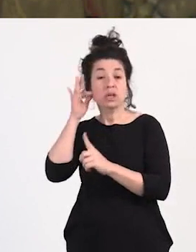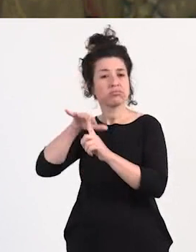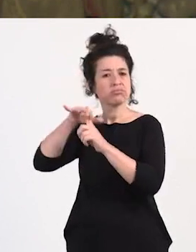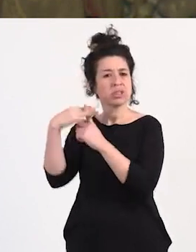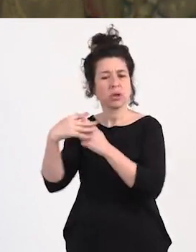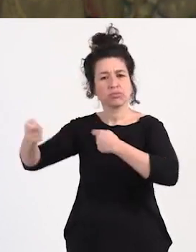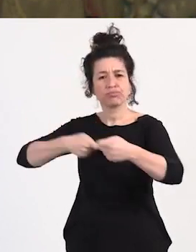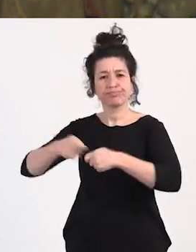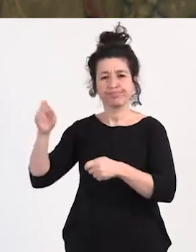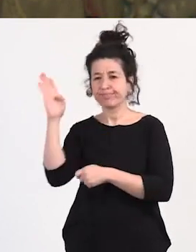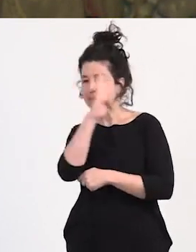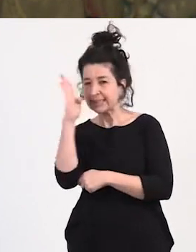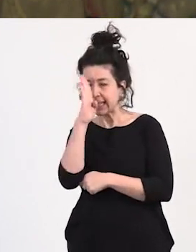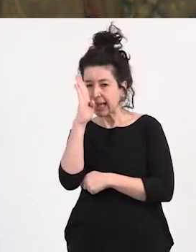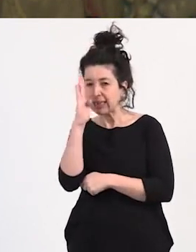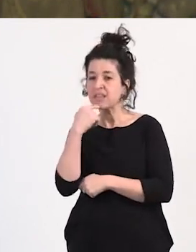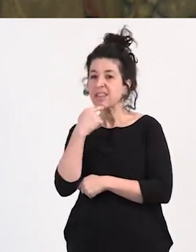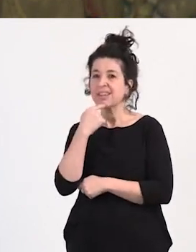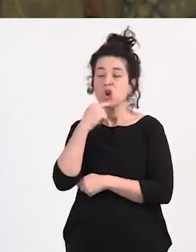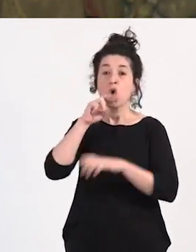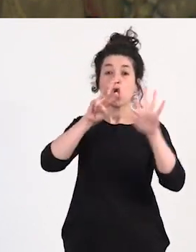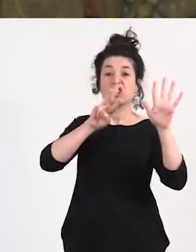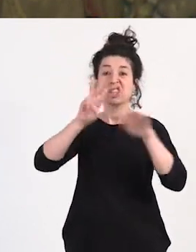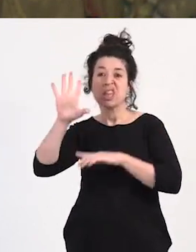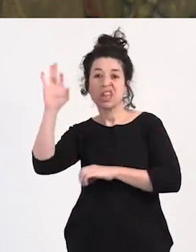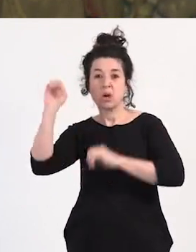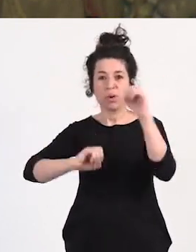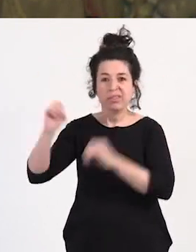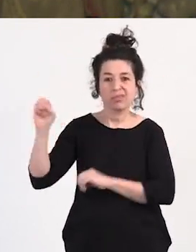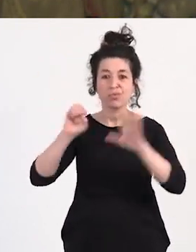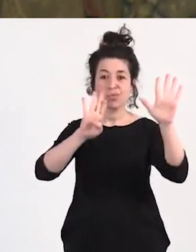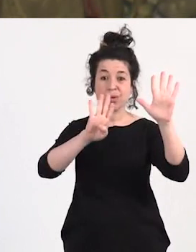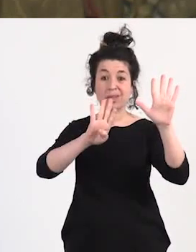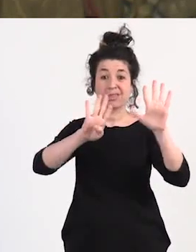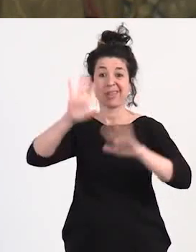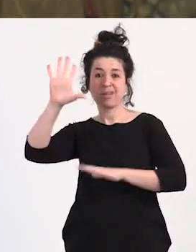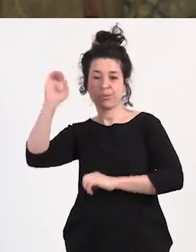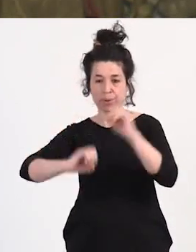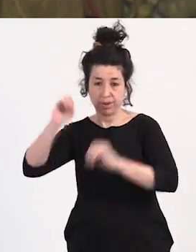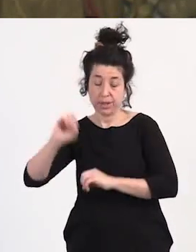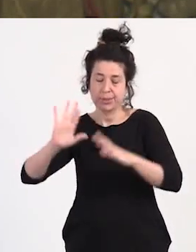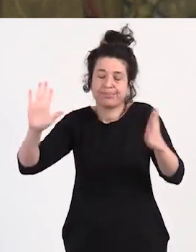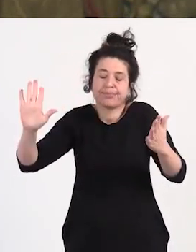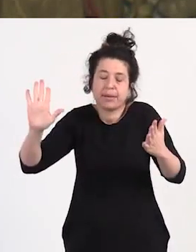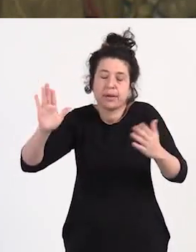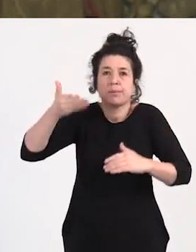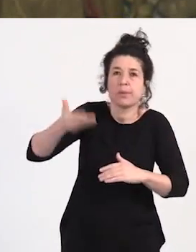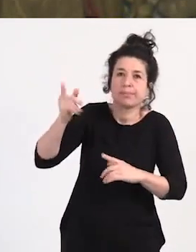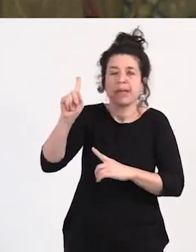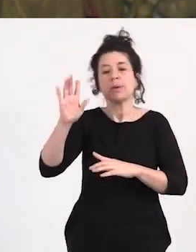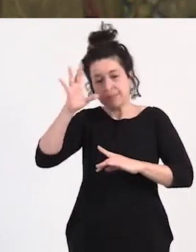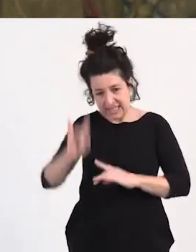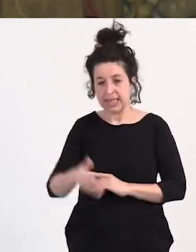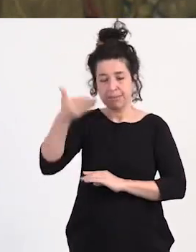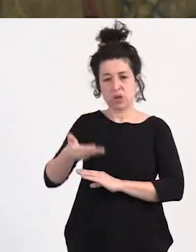un 90%. Entonces, por ese tema yo no creo que sea tan importante o sea, claro que es importante pero